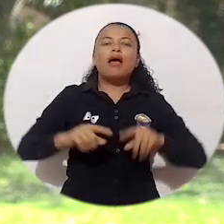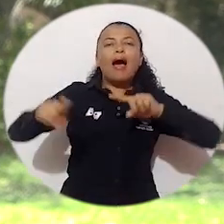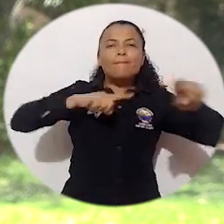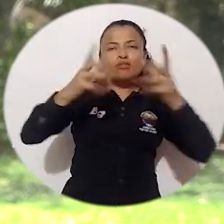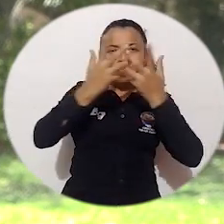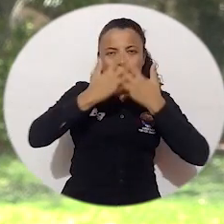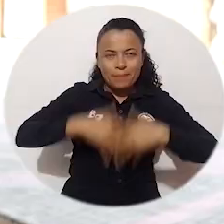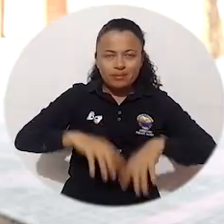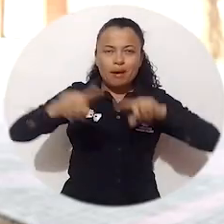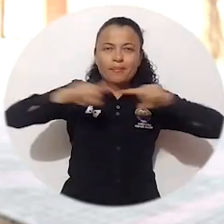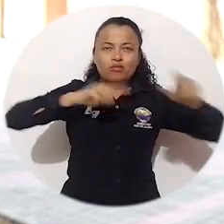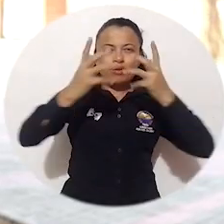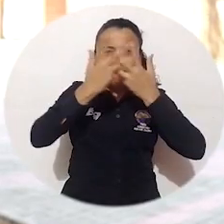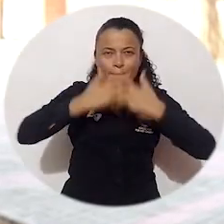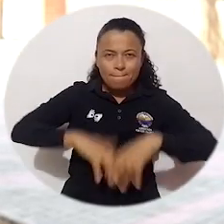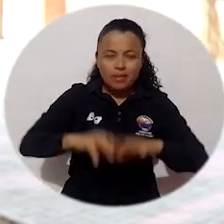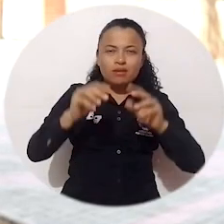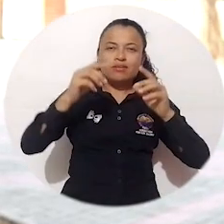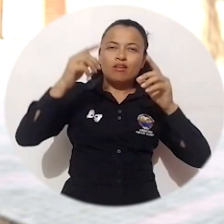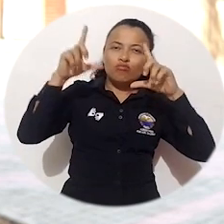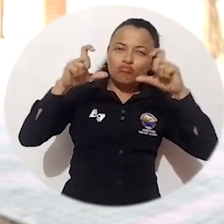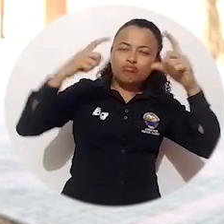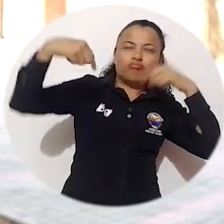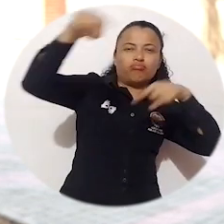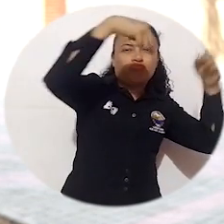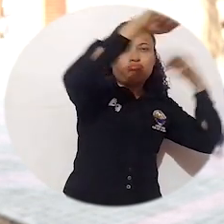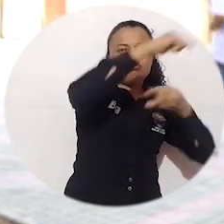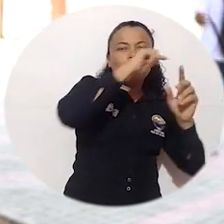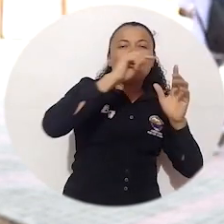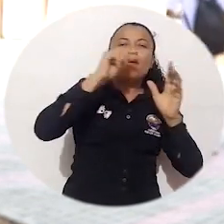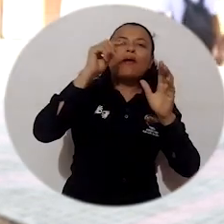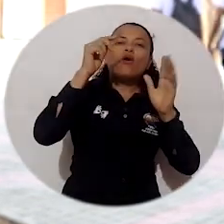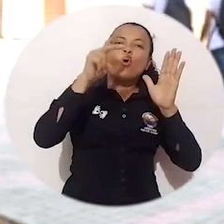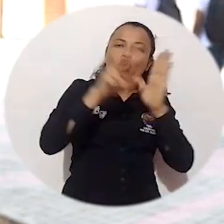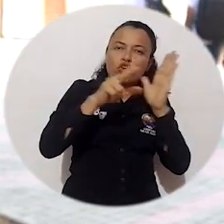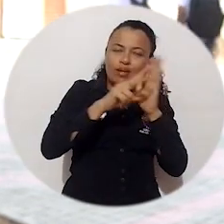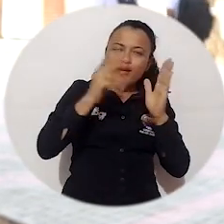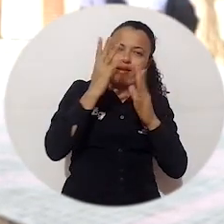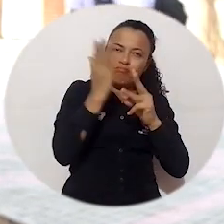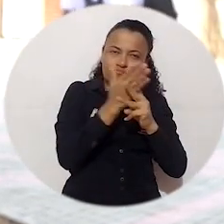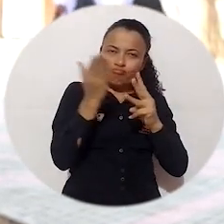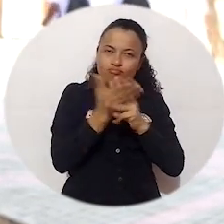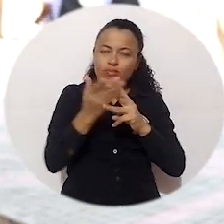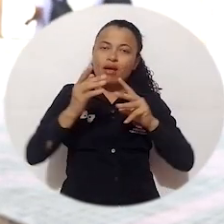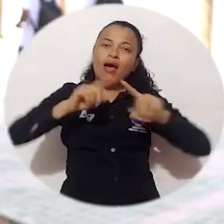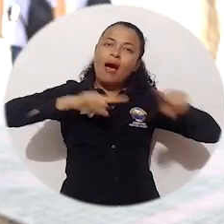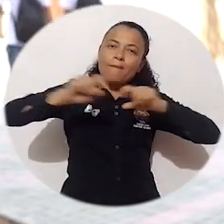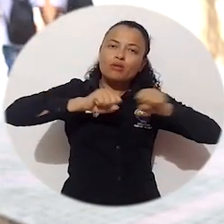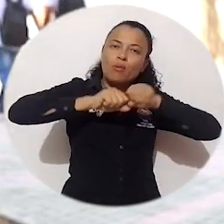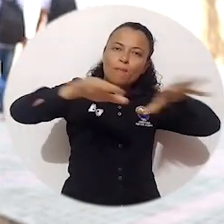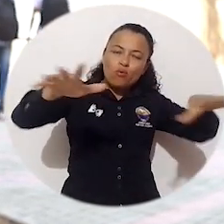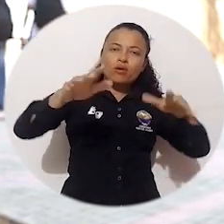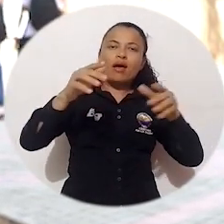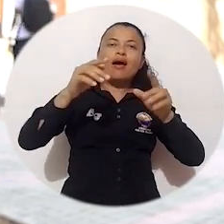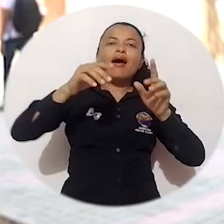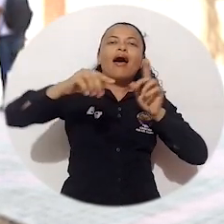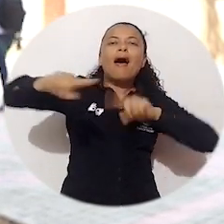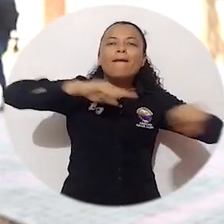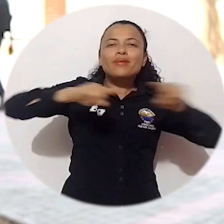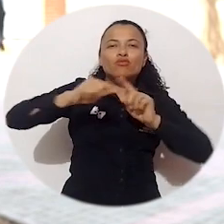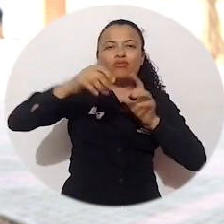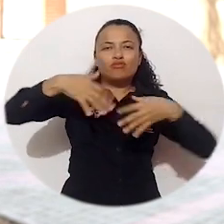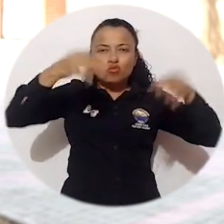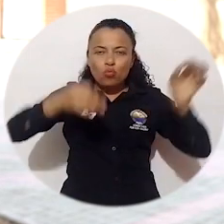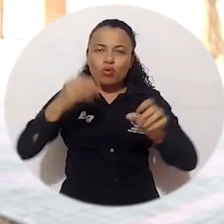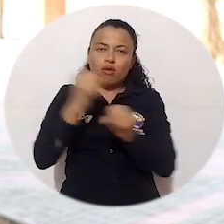historia y patrimonio. Administración de empresas, administración de empresas turísticas y hoteleras por ciclos propedéuticos, administración pública, administración de la